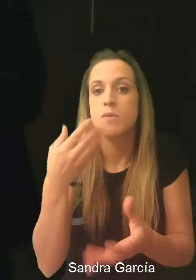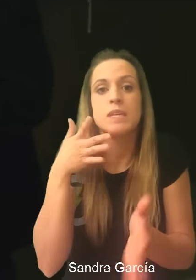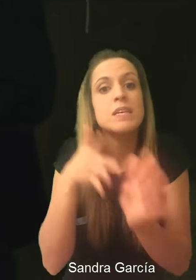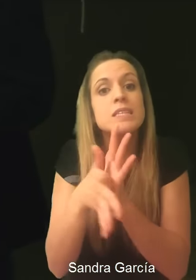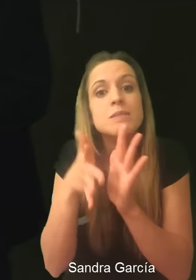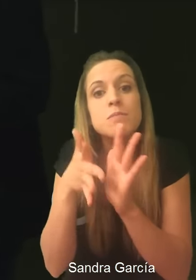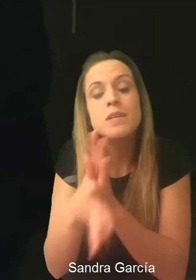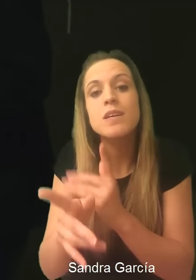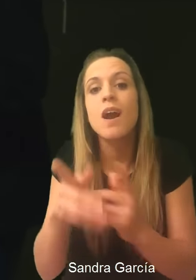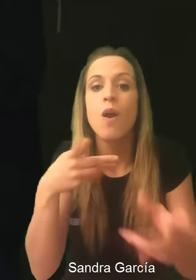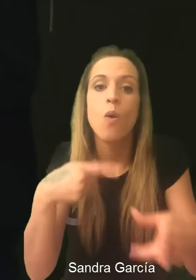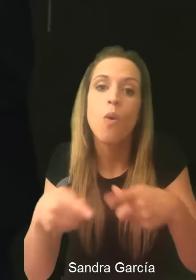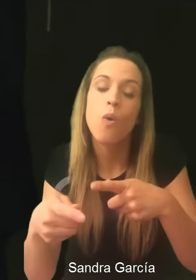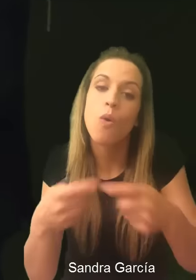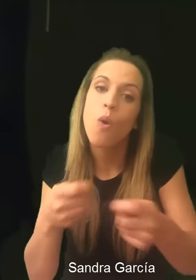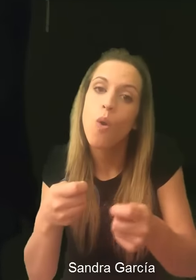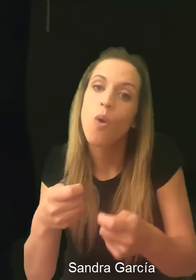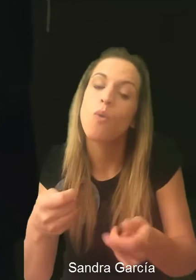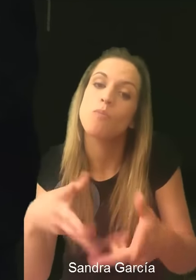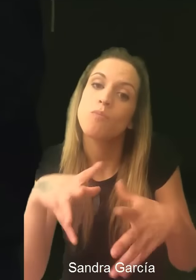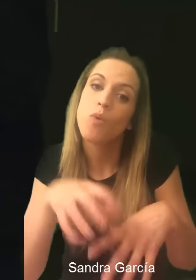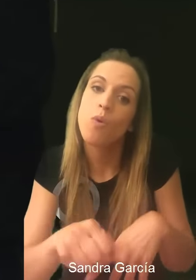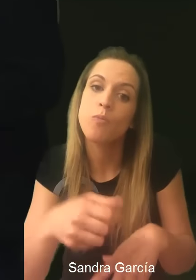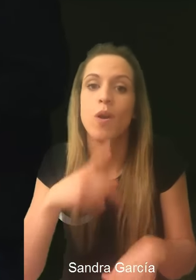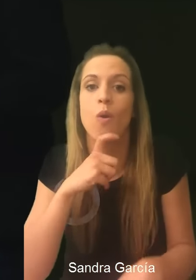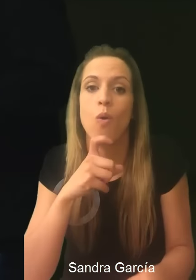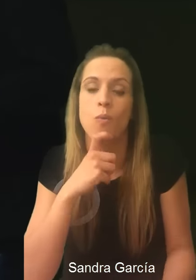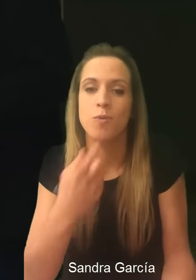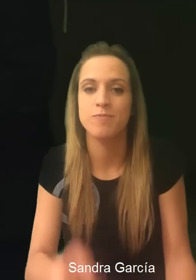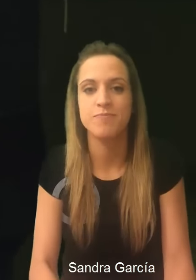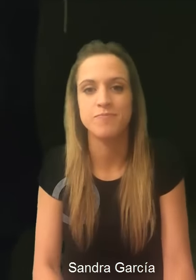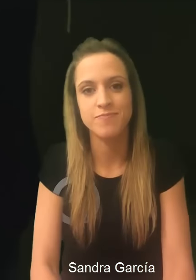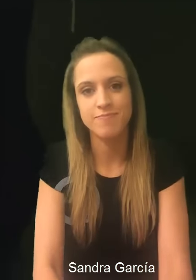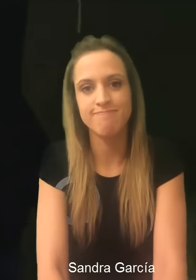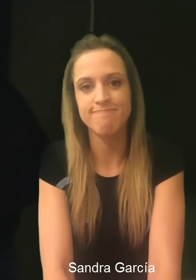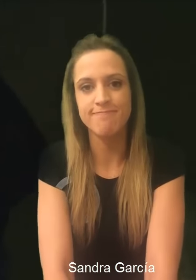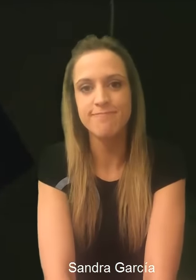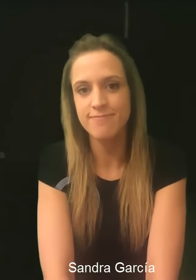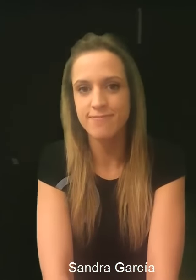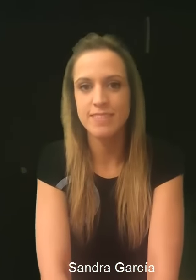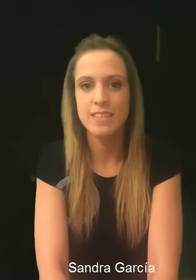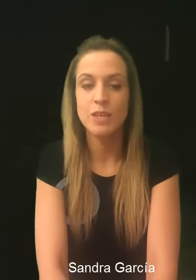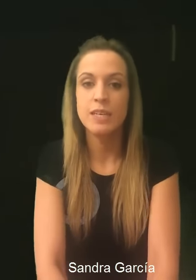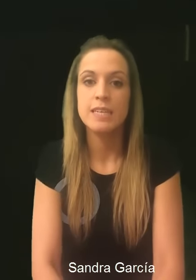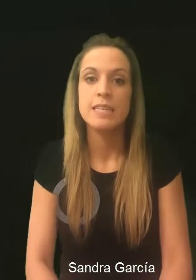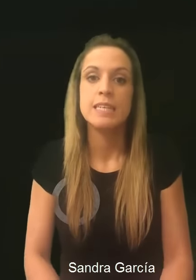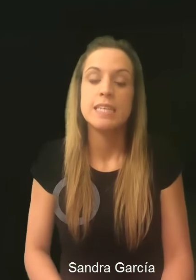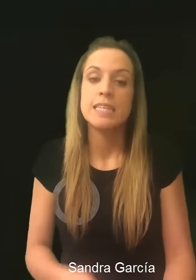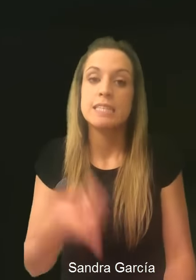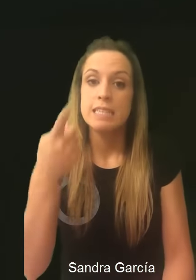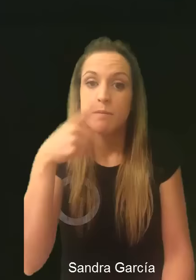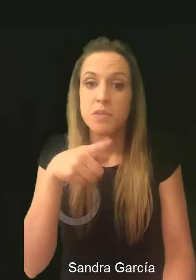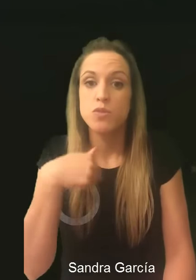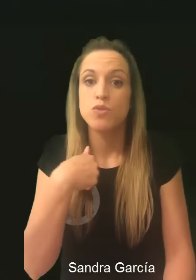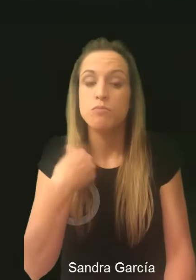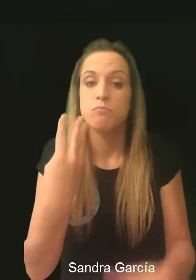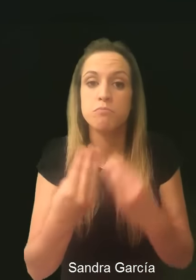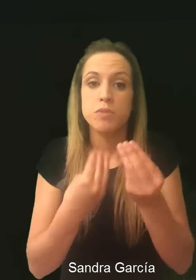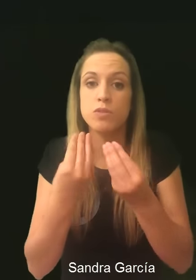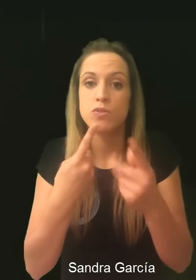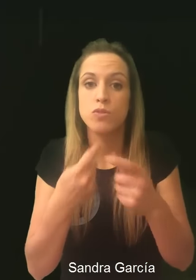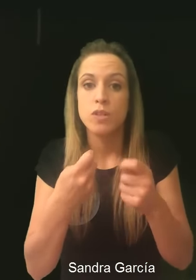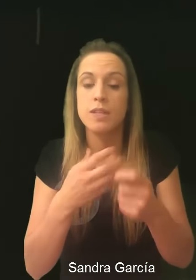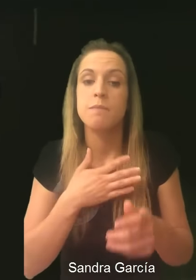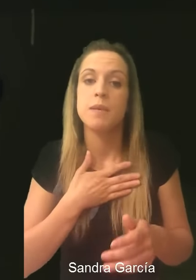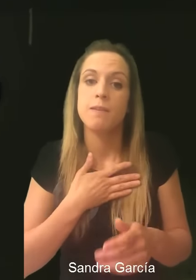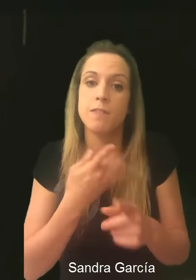salgo yo, le digo mis cosillas y encima se alegran. Y luego lo que más me ha diferenciado es